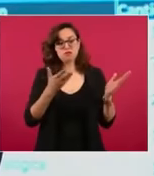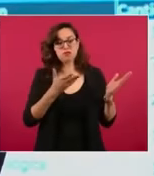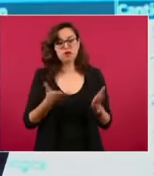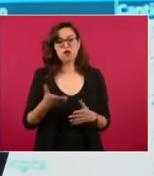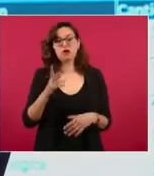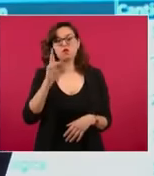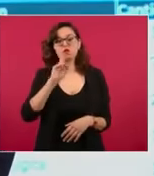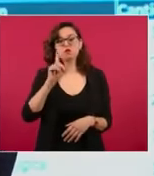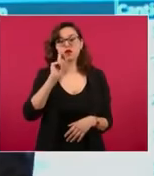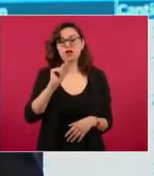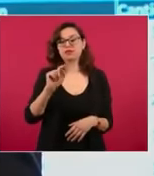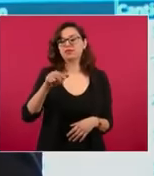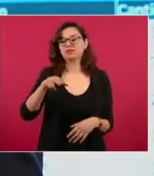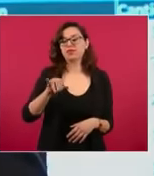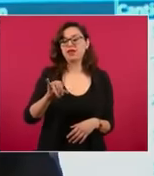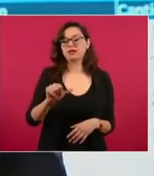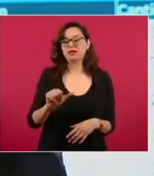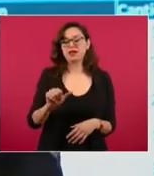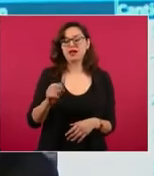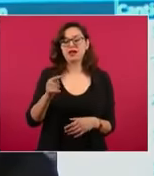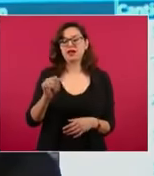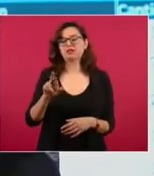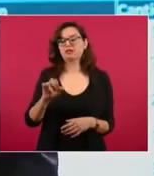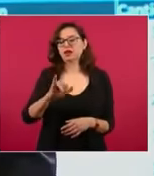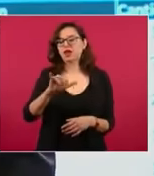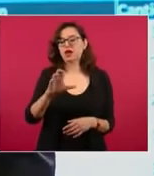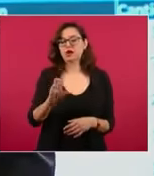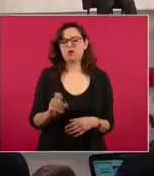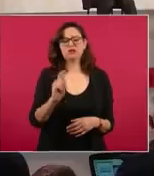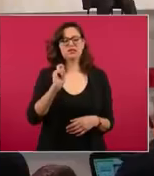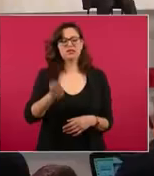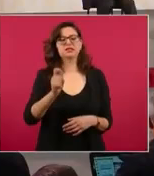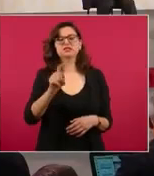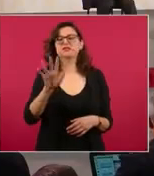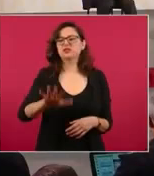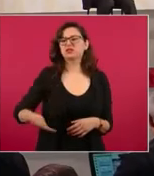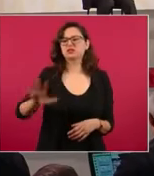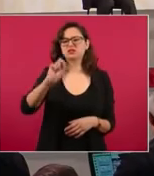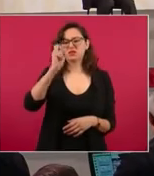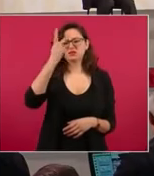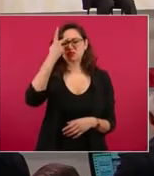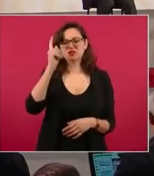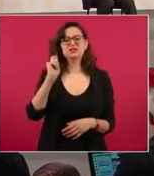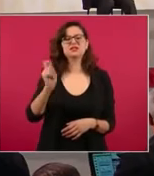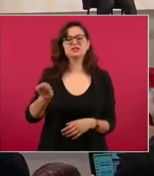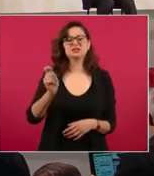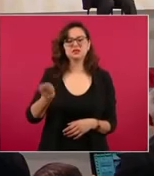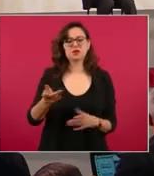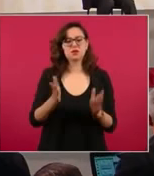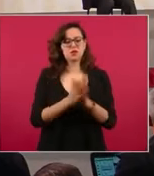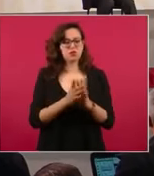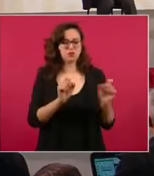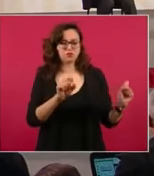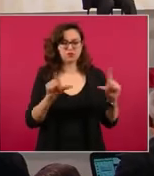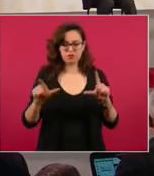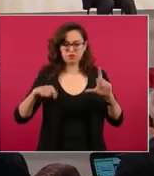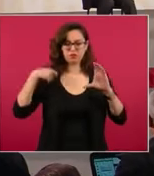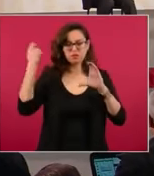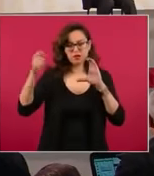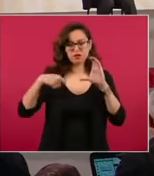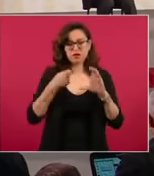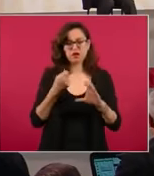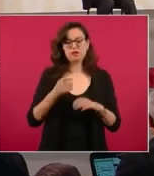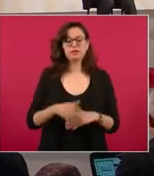Trejo quien pueda comentar qué son estos levantamientos, como el que se llevó a cabo ahora recientemente en San Luis Potosí. nos pueden poner el…